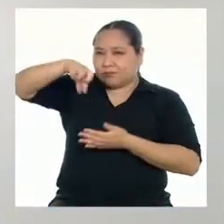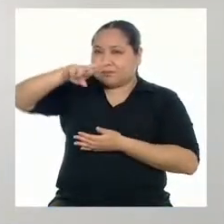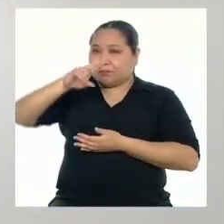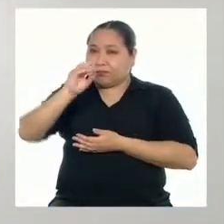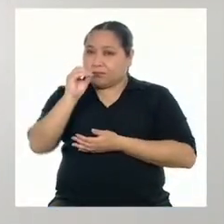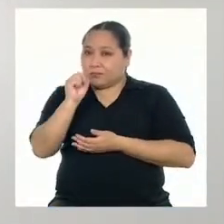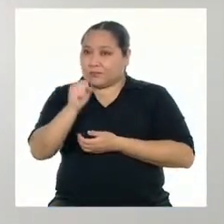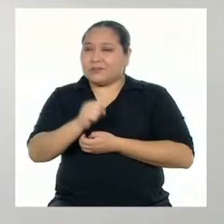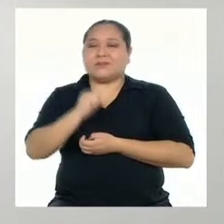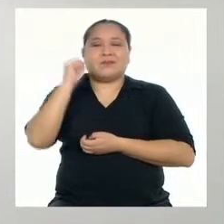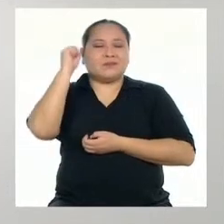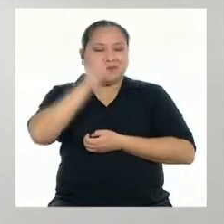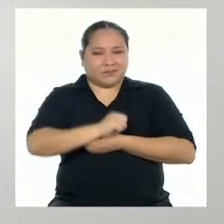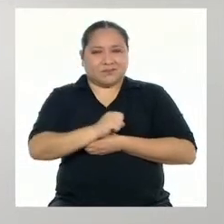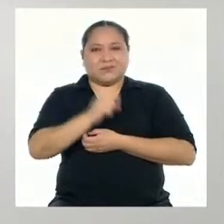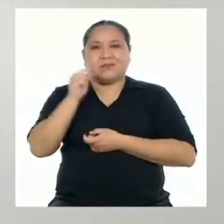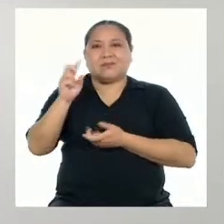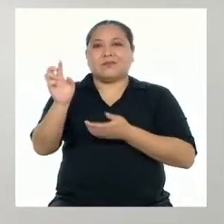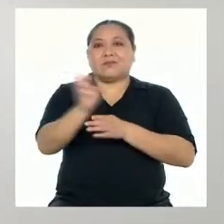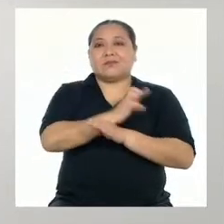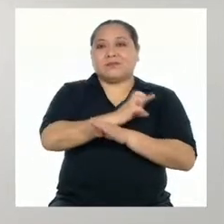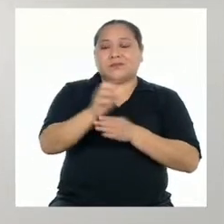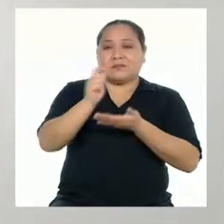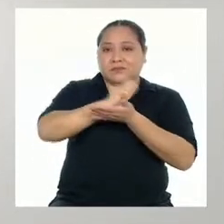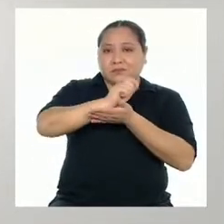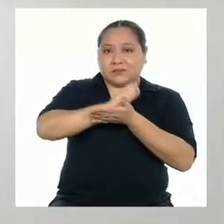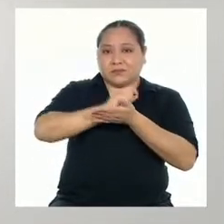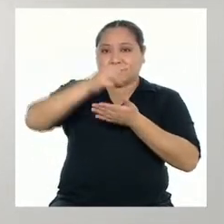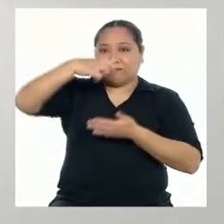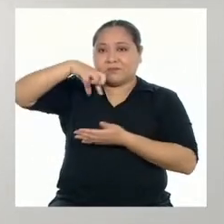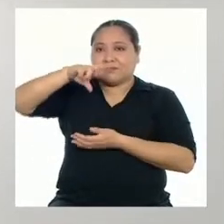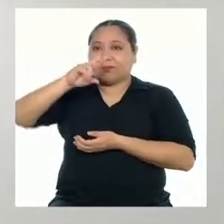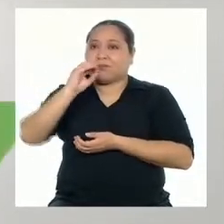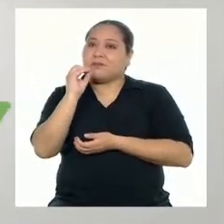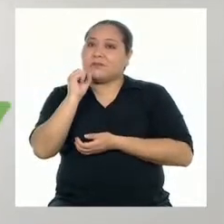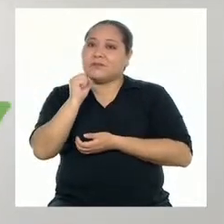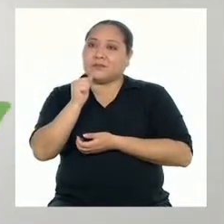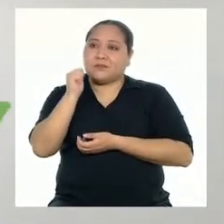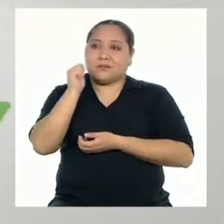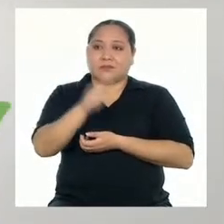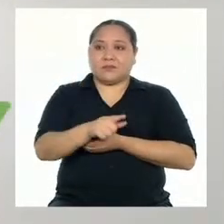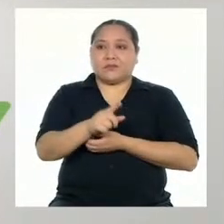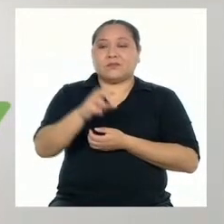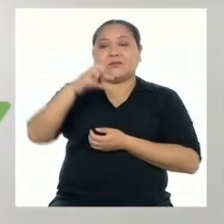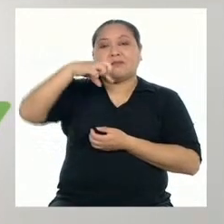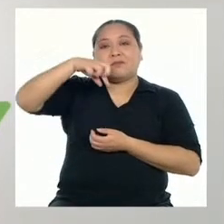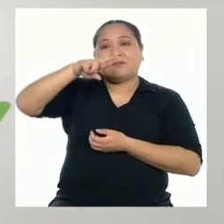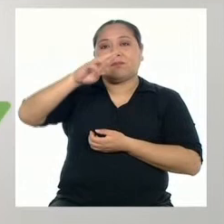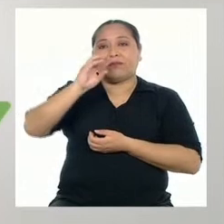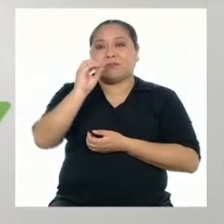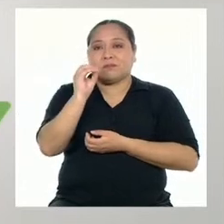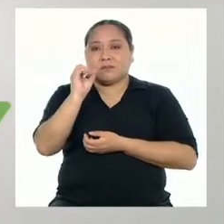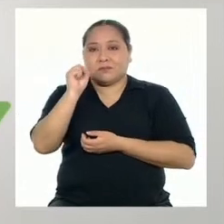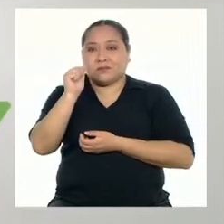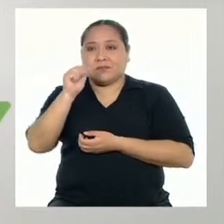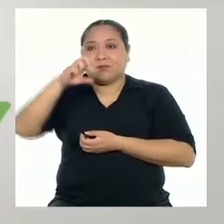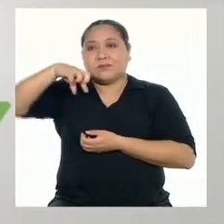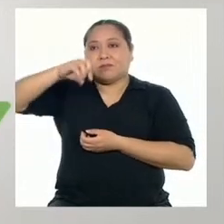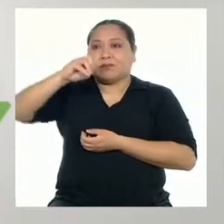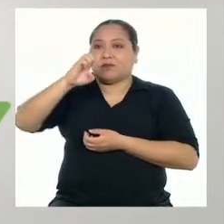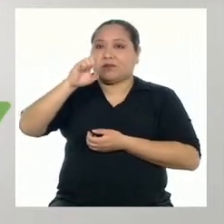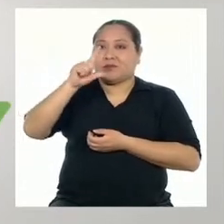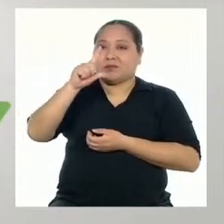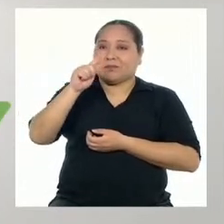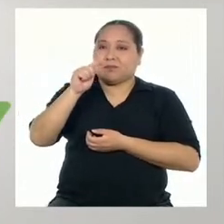Sí. Existen poemas que están escritos en prosa. La prosa poética corresponde al segundo